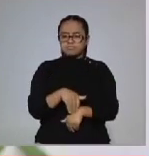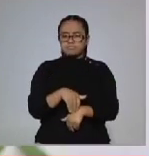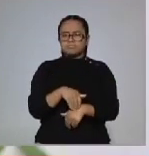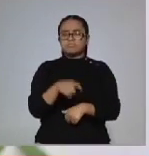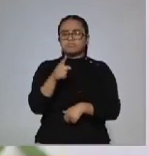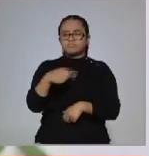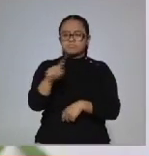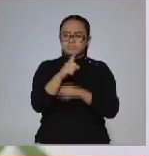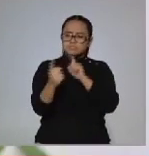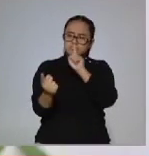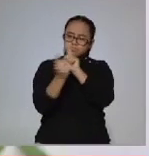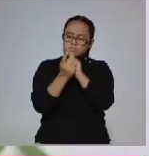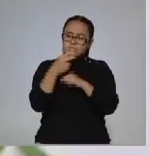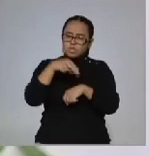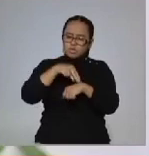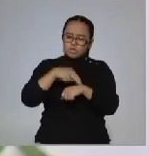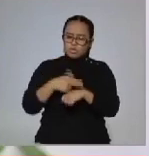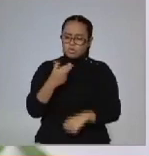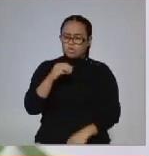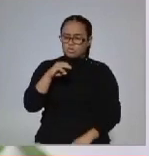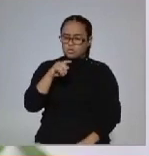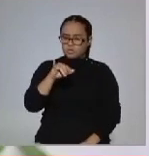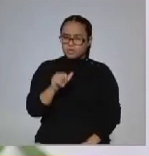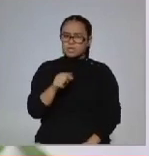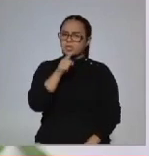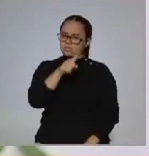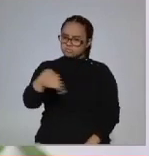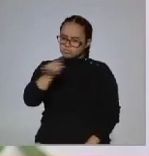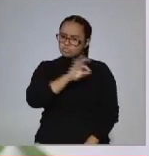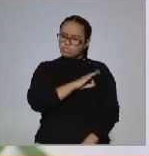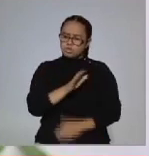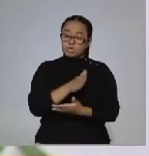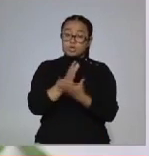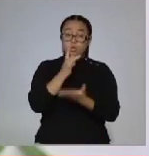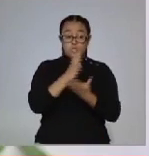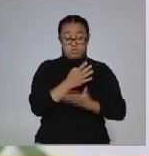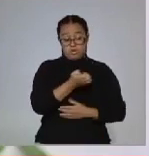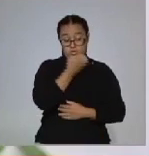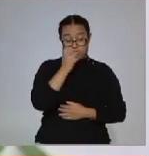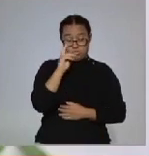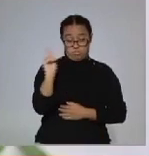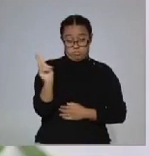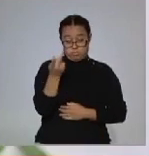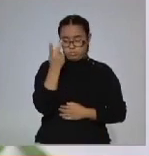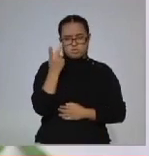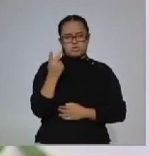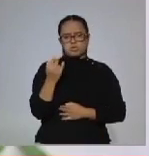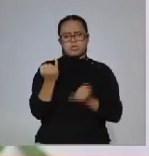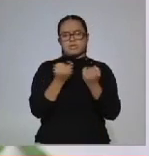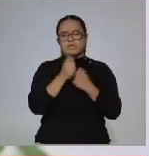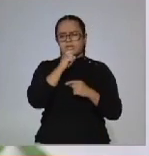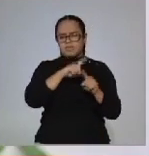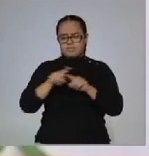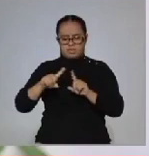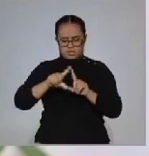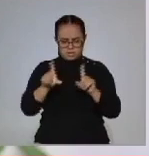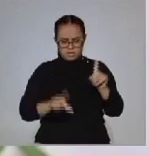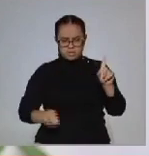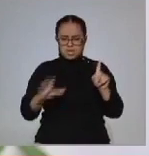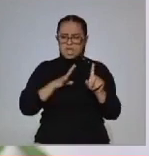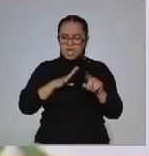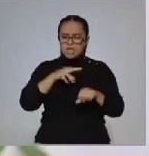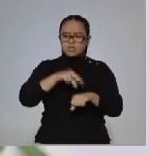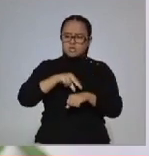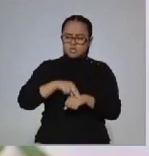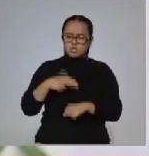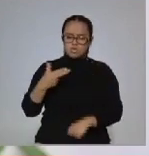acerquen a la medicina homeopática. No solamente en nuestra escuela, la Escuela Nacional de Medicina y Homeopatía, sino en todo el país. Hay